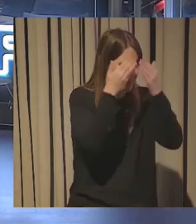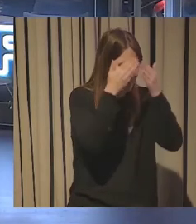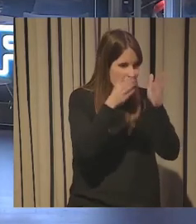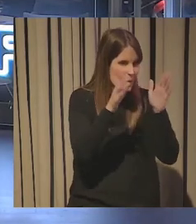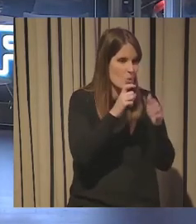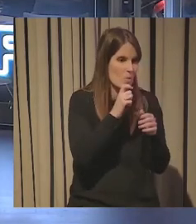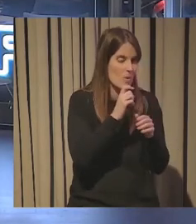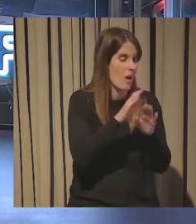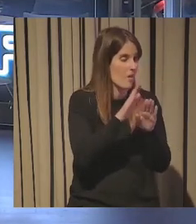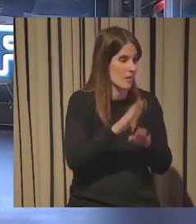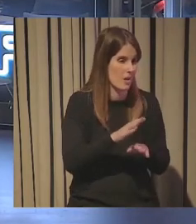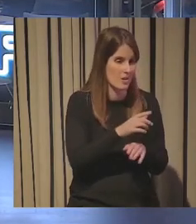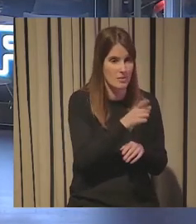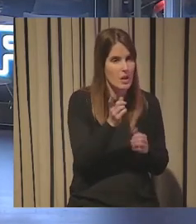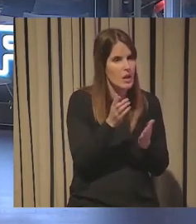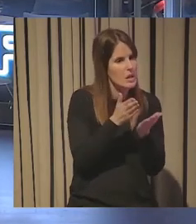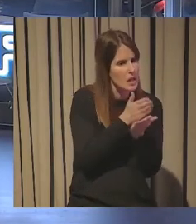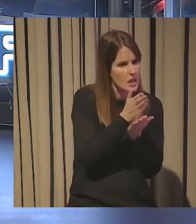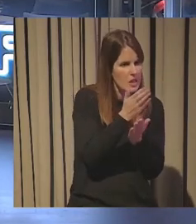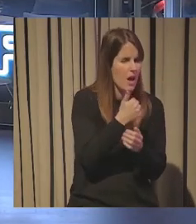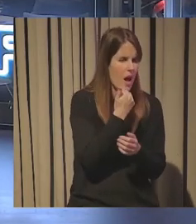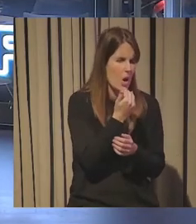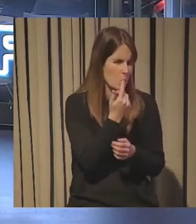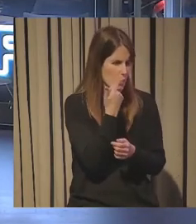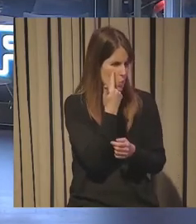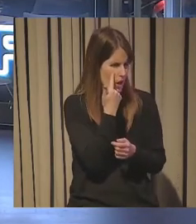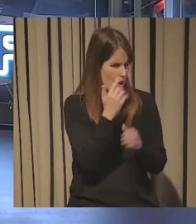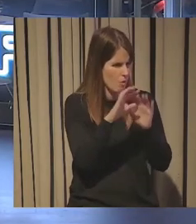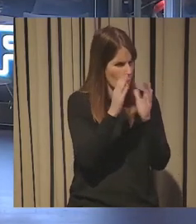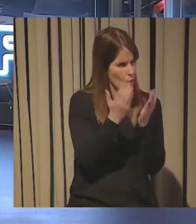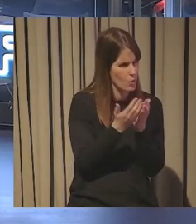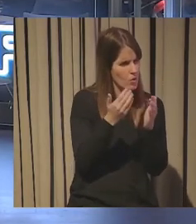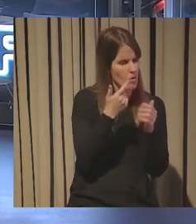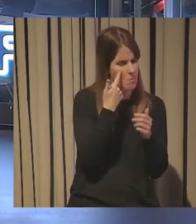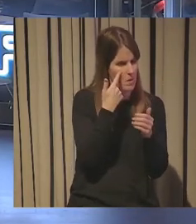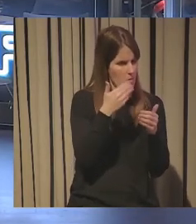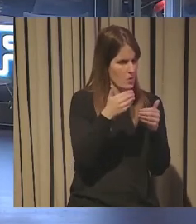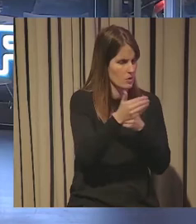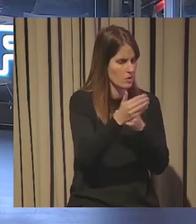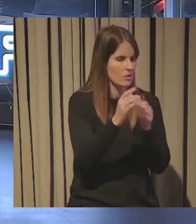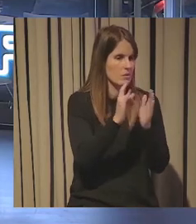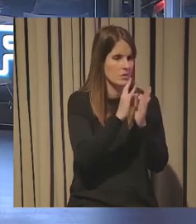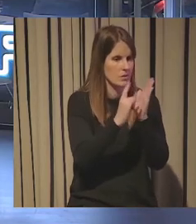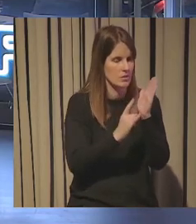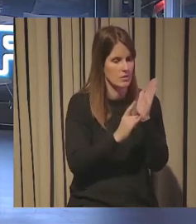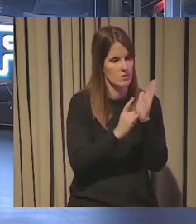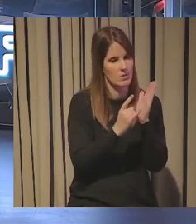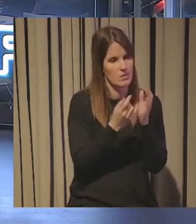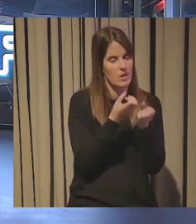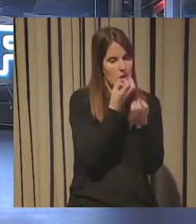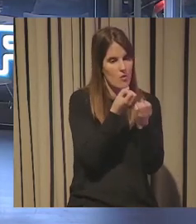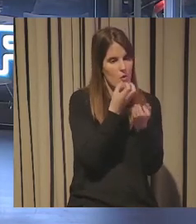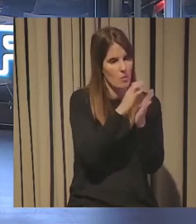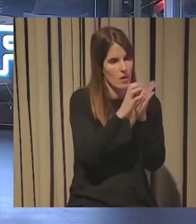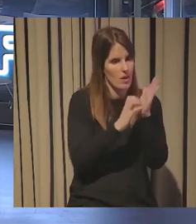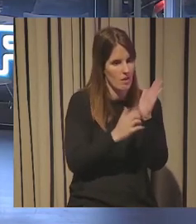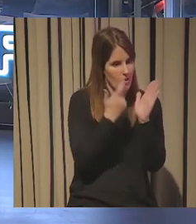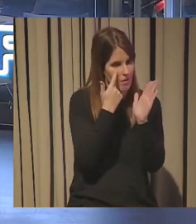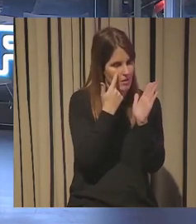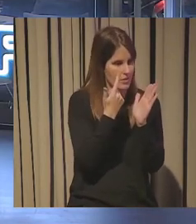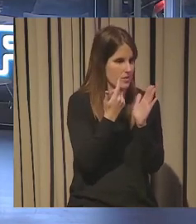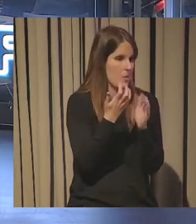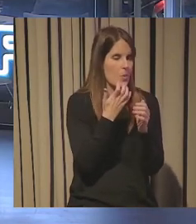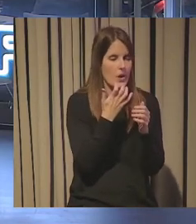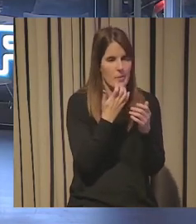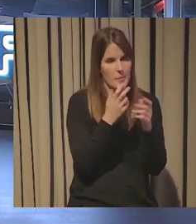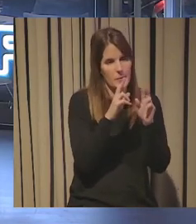todos sabemos de tendencias o todos vemos hacia dónde va el mundo ¿no? nosotros en nuestros informes hablamos de los drivers siempre hay unos drivers claros como pues ahora